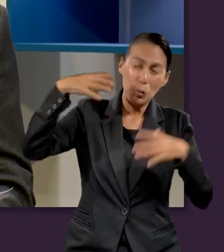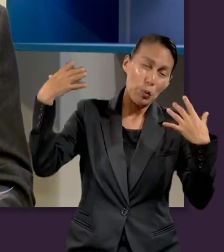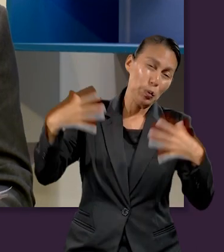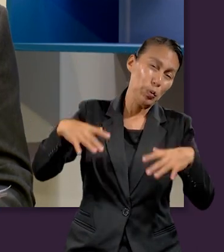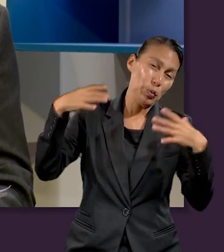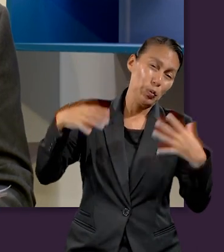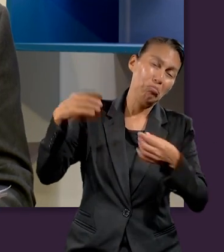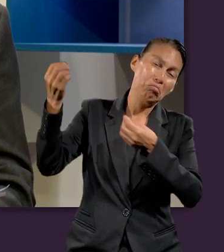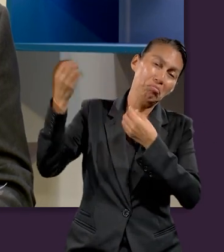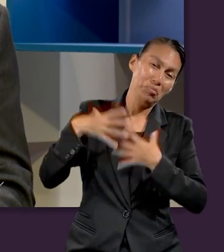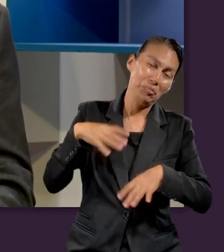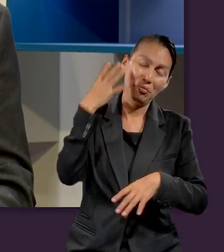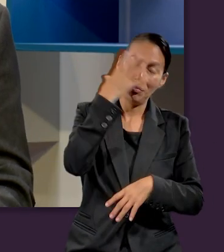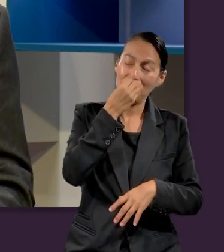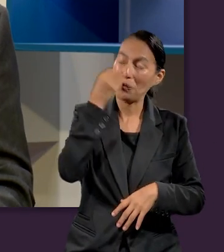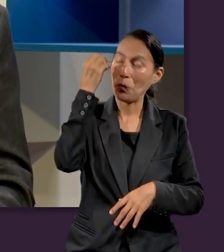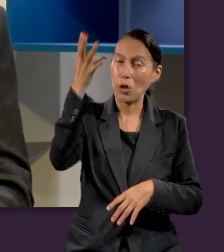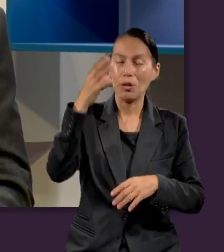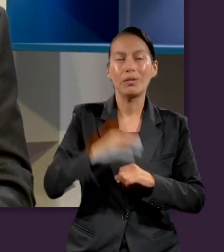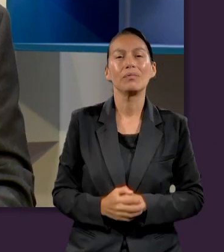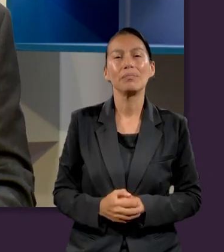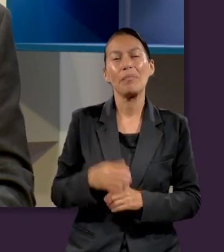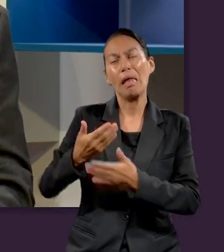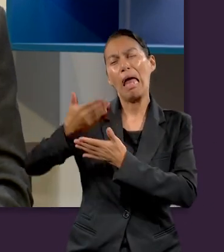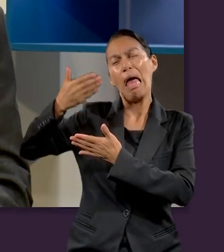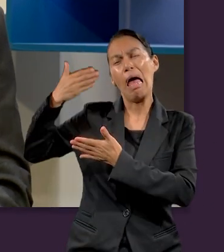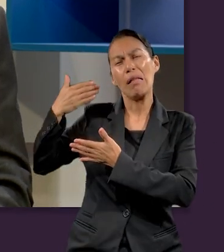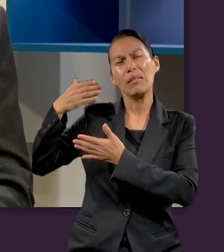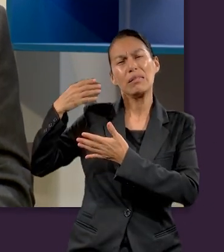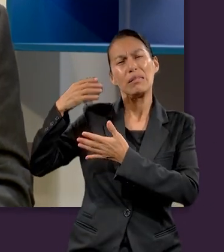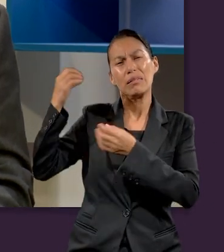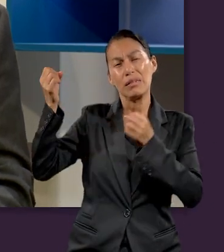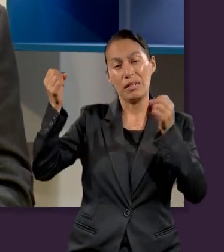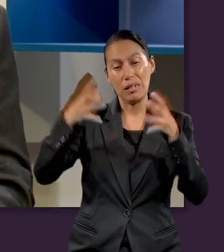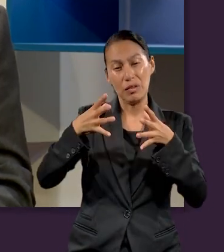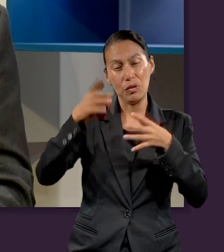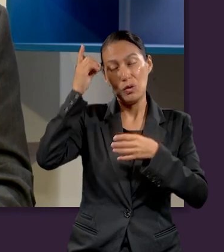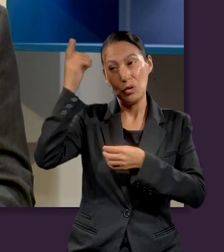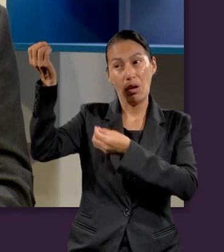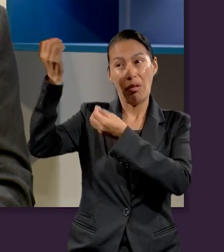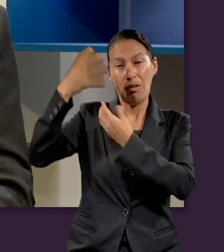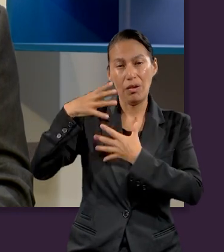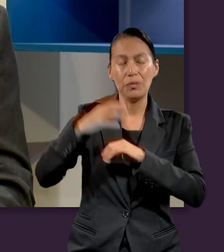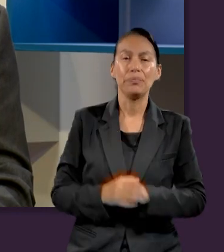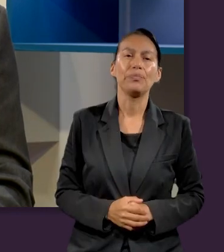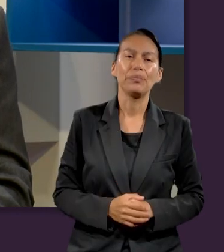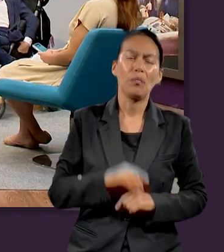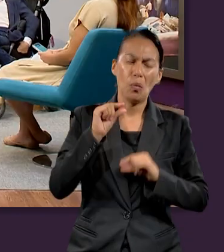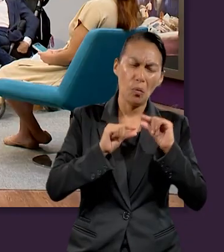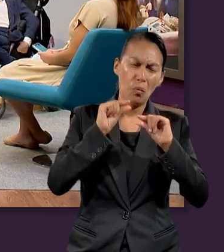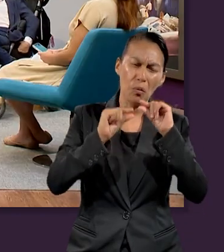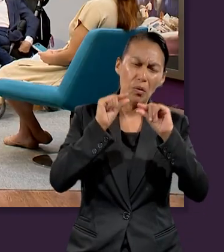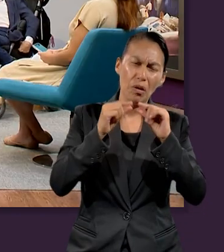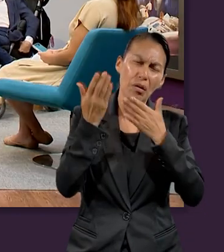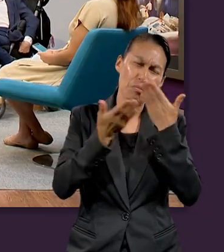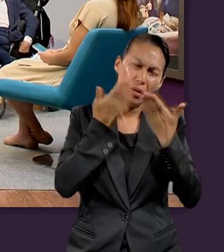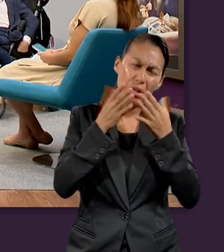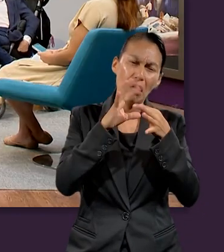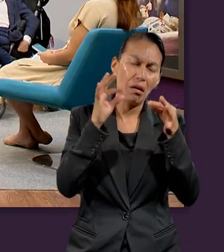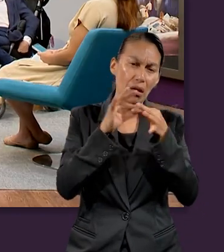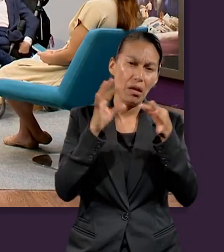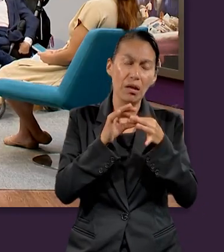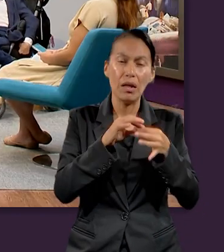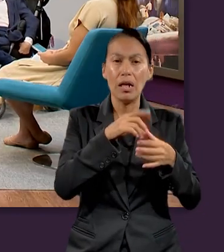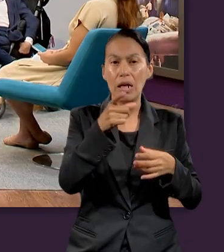más grandes que Dios nos ha dado desde la creación. En un momentito más habremos de analizar un poquito, Che,